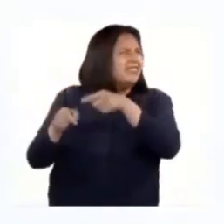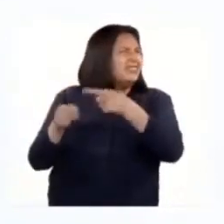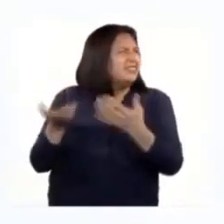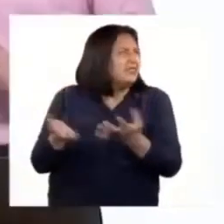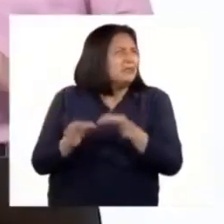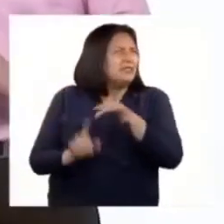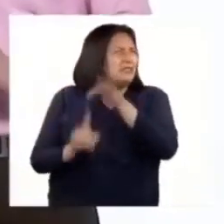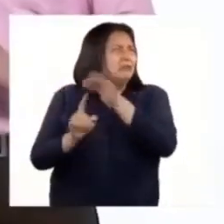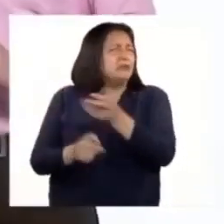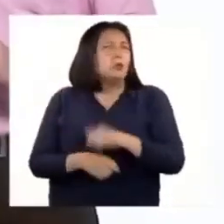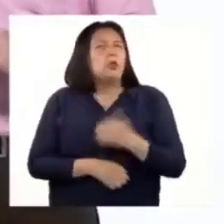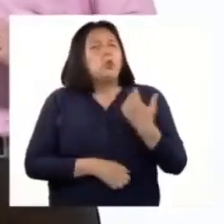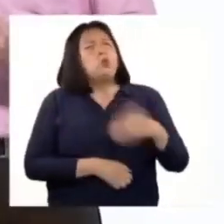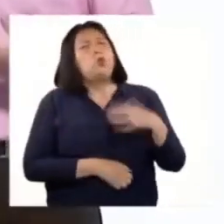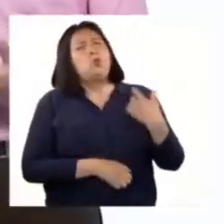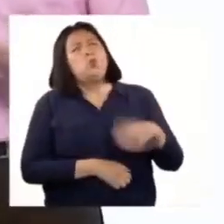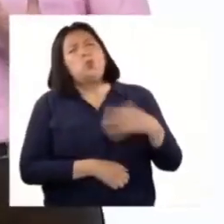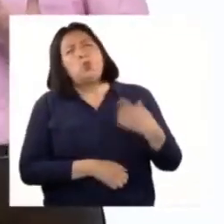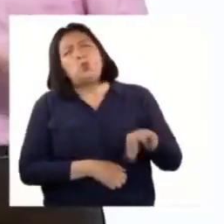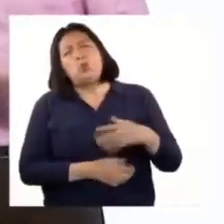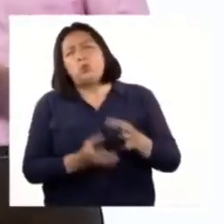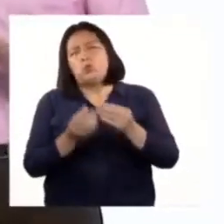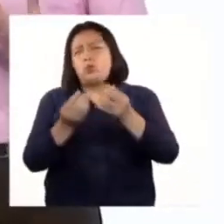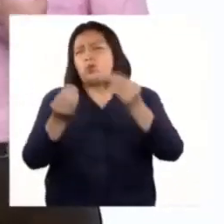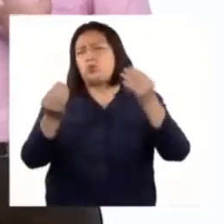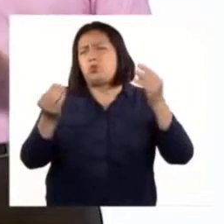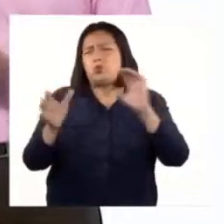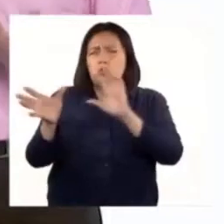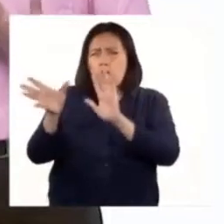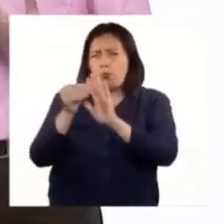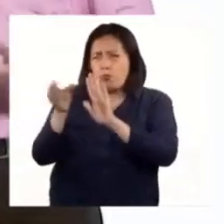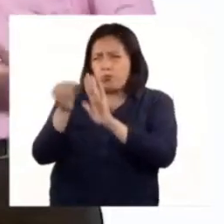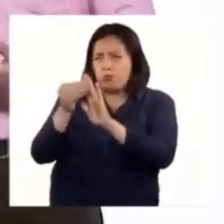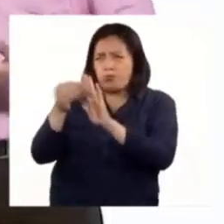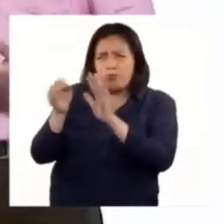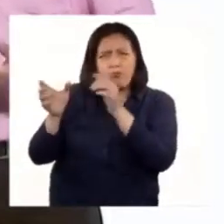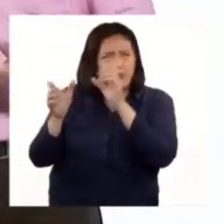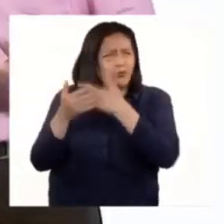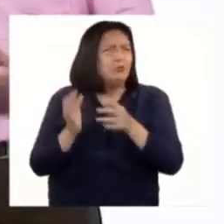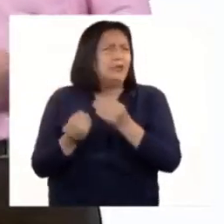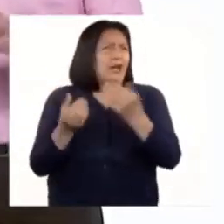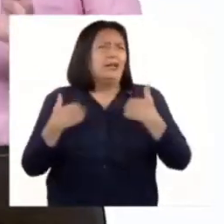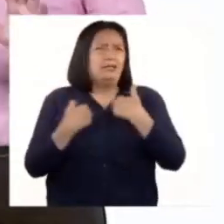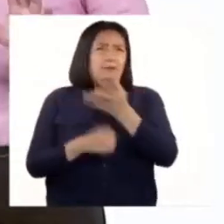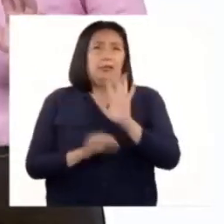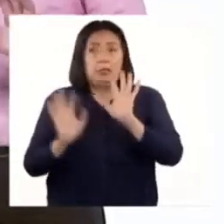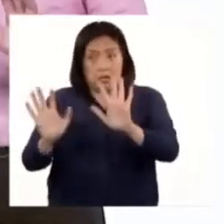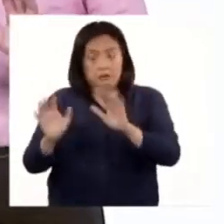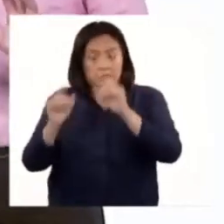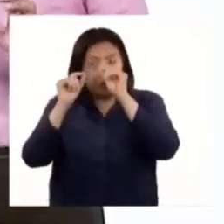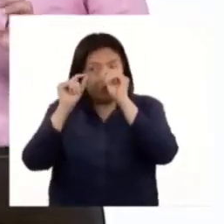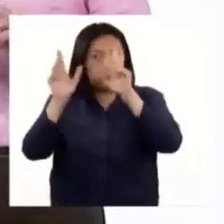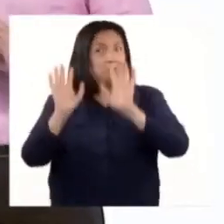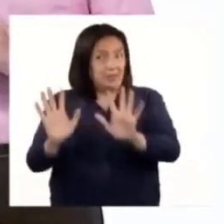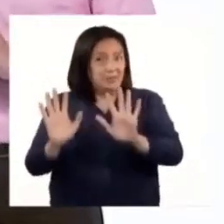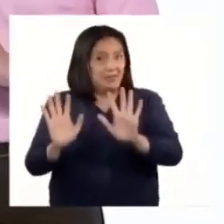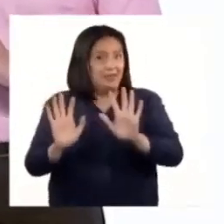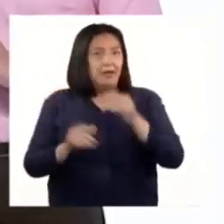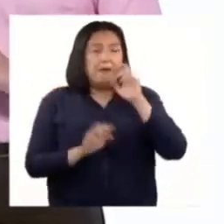especiales, profe? B. Uf, se han registrado un gran número de animales. Tengo una sorpresa.